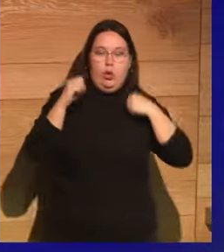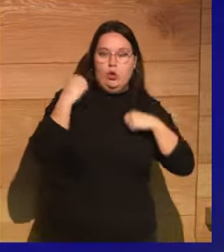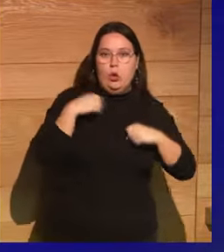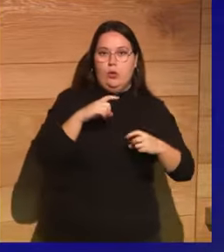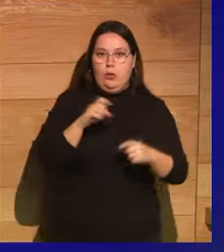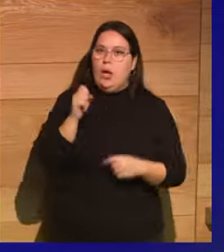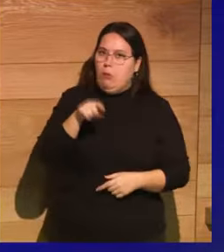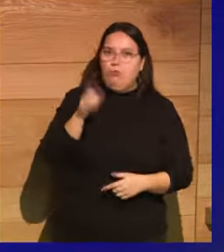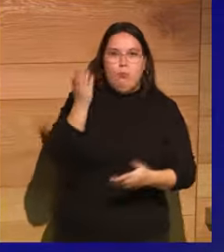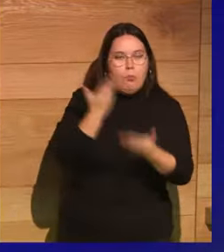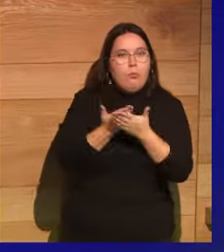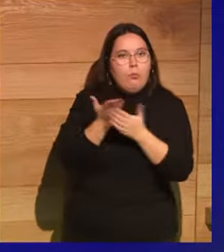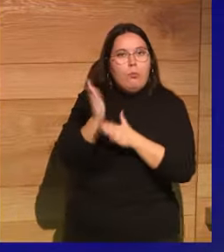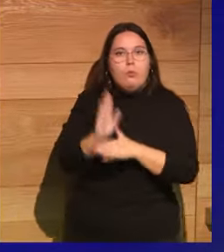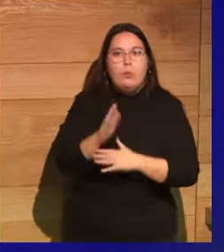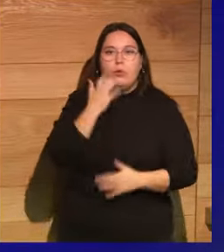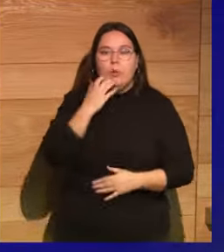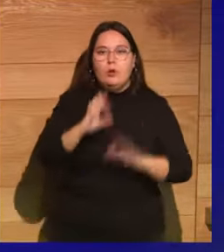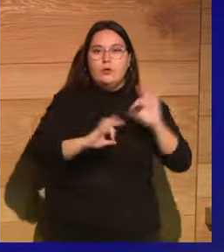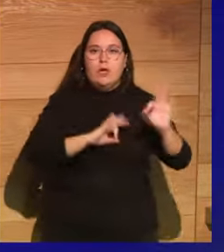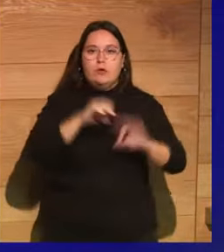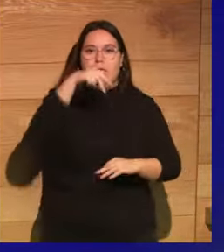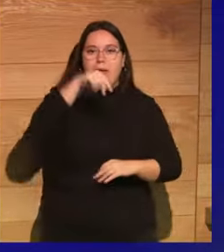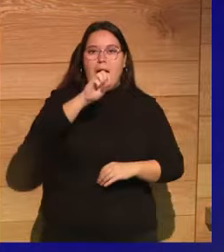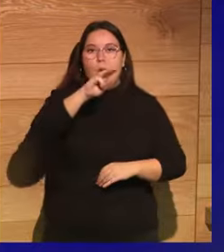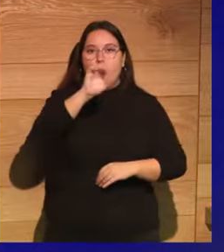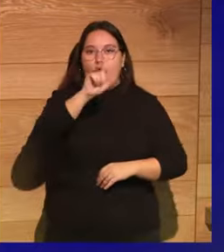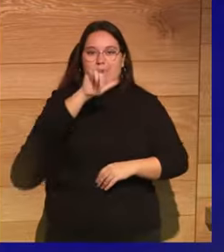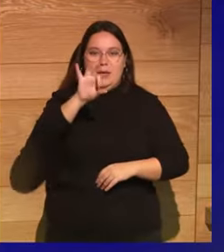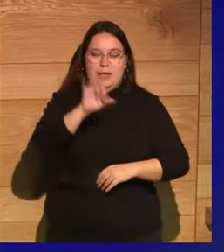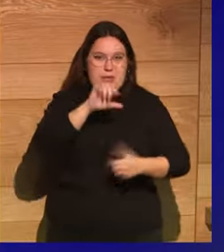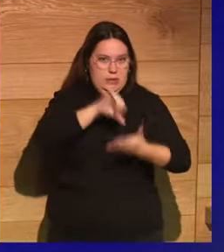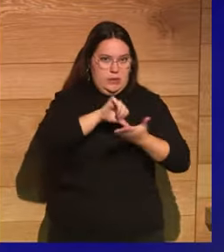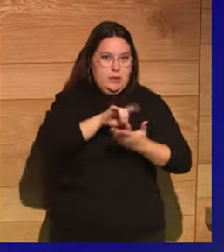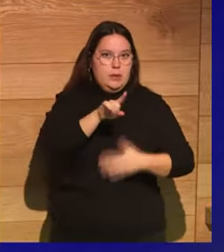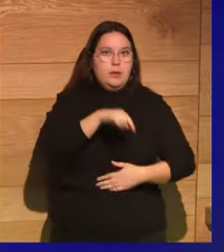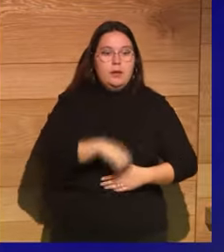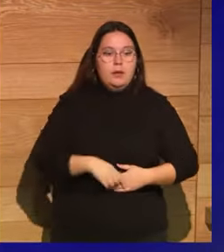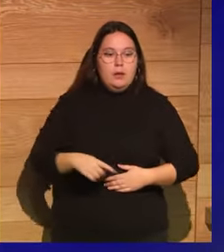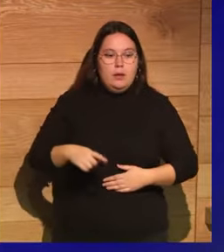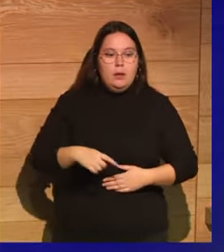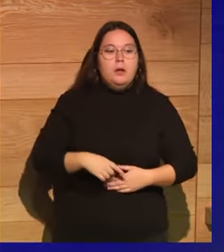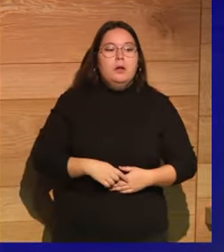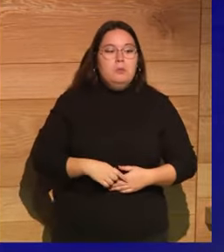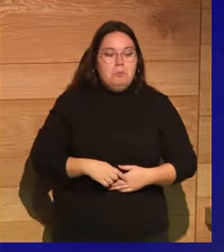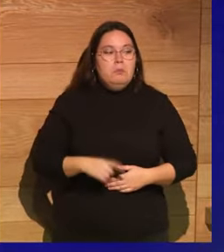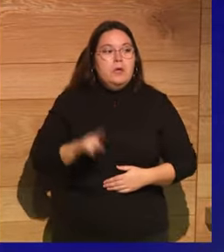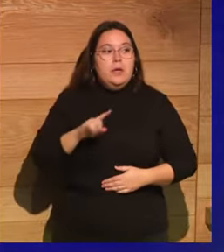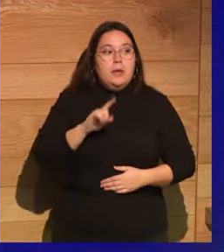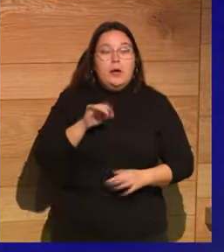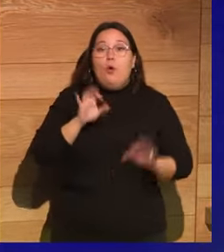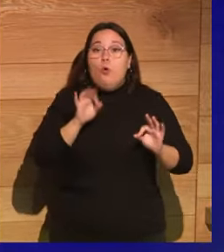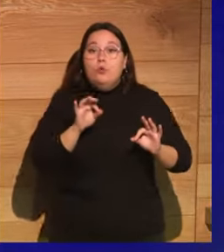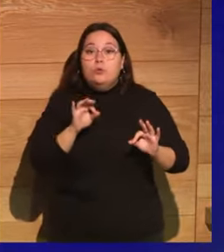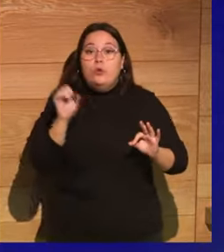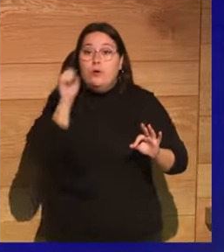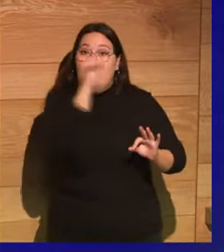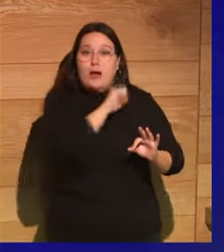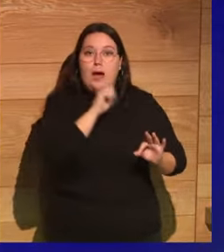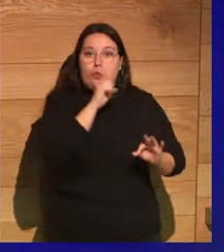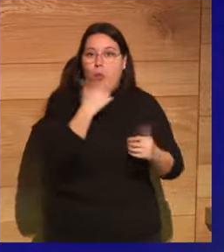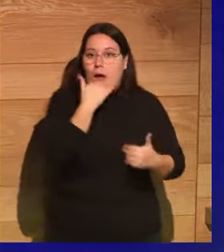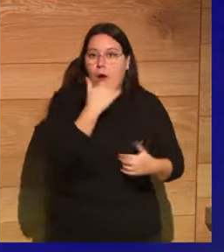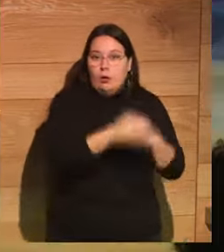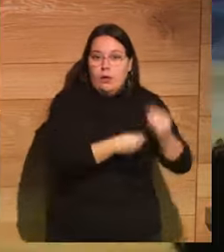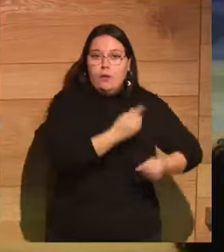cantó en teatros como el de Nápoles, por ejemplo, que por cierto, y sin tener nada que ver, se derrumbó justo después de una actuación suya. A